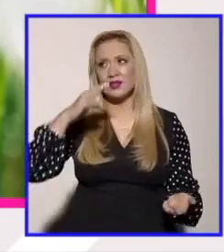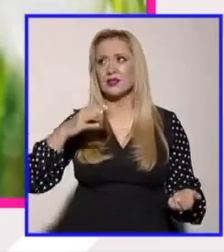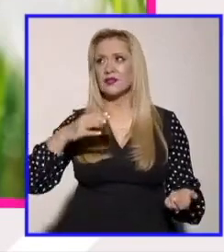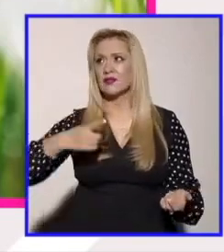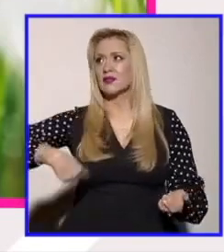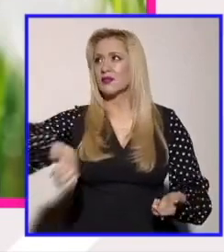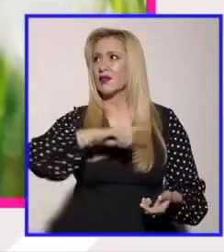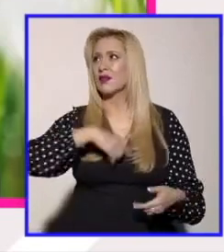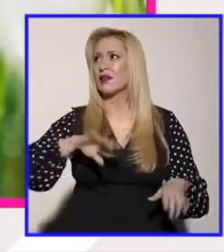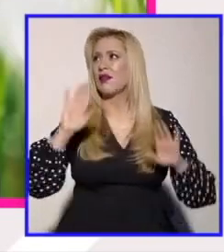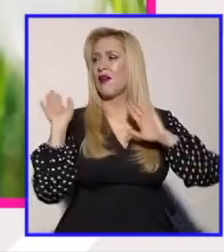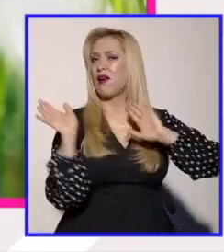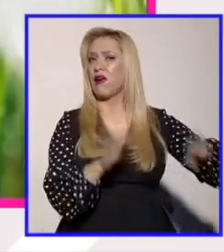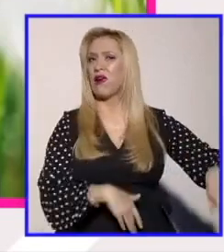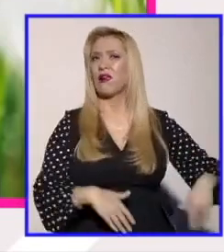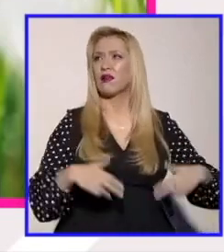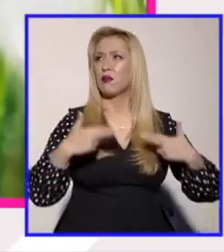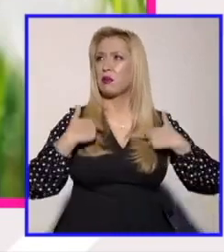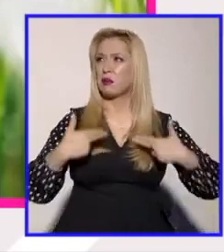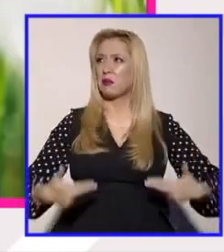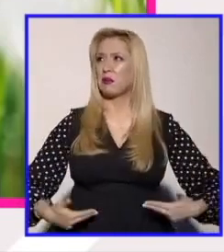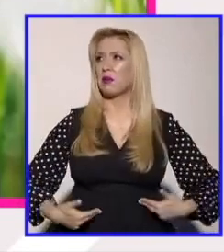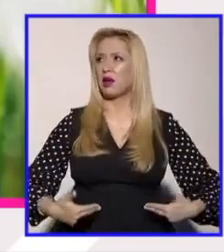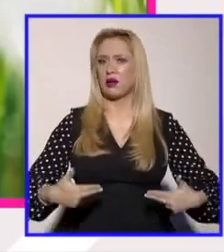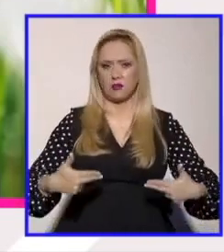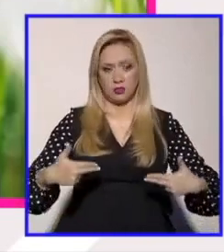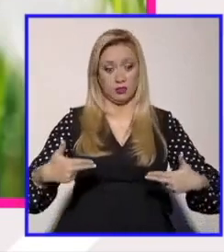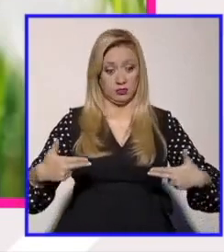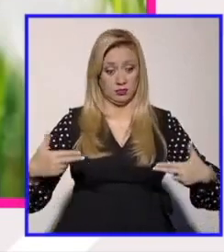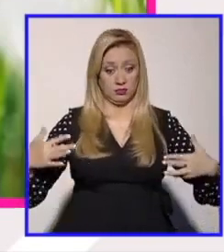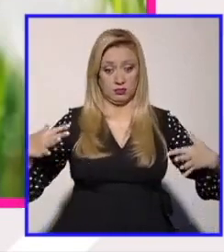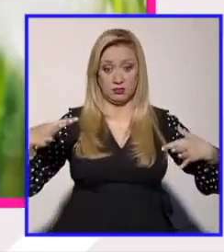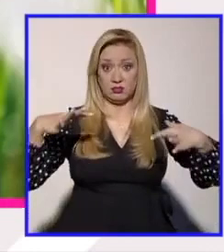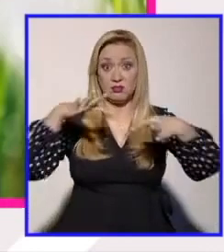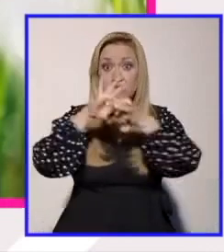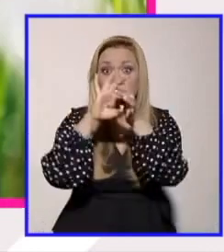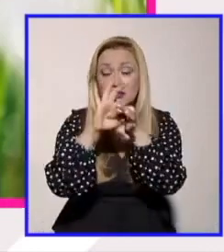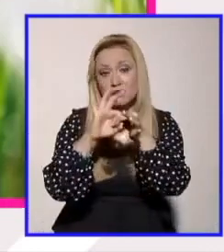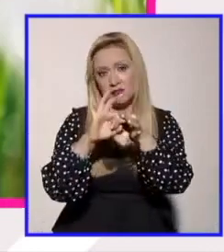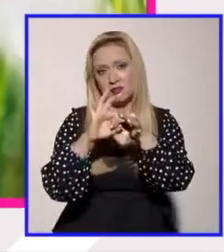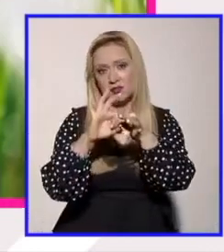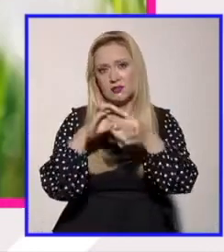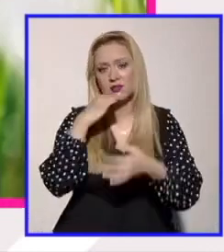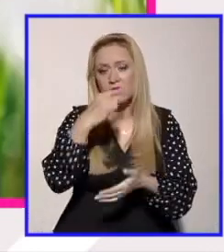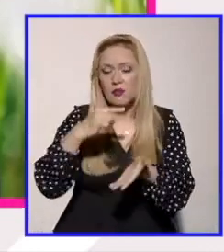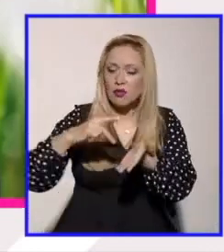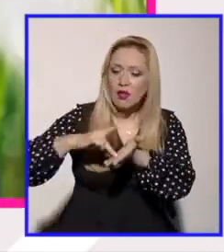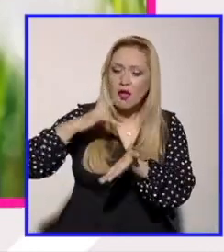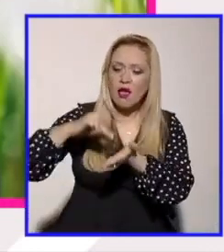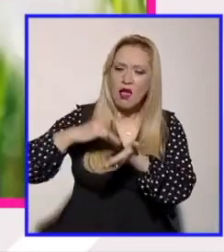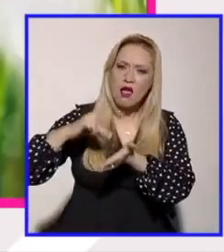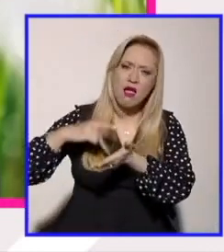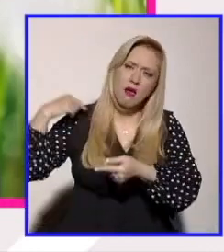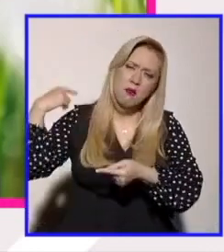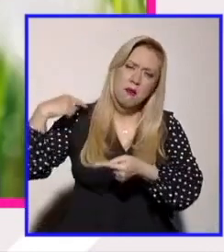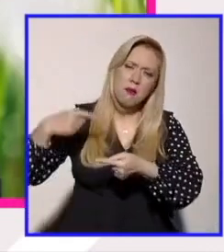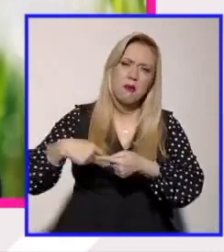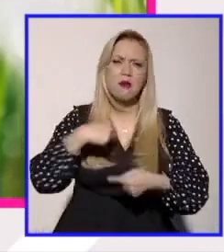pregunta que haces a ver por ahí he dicho en varias ocasiones que